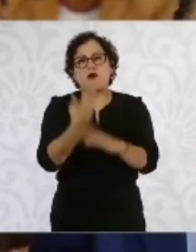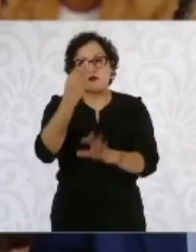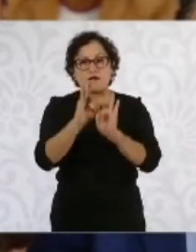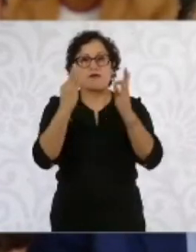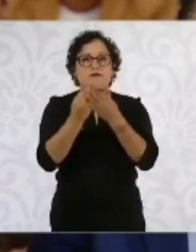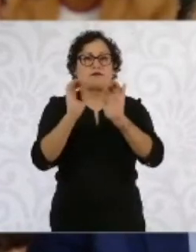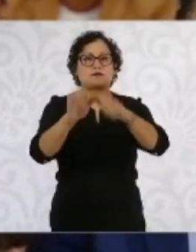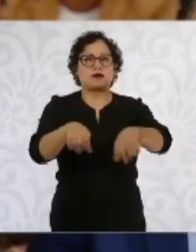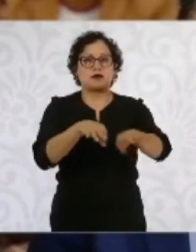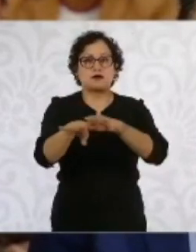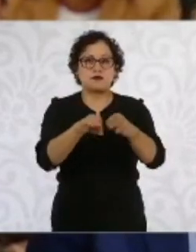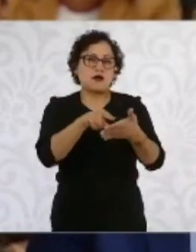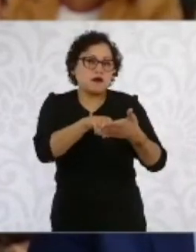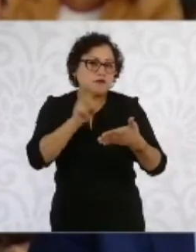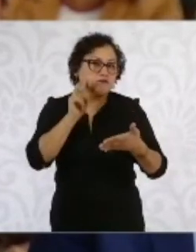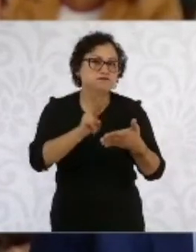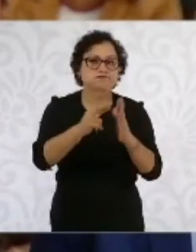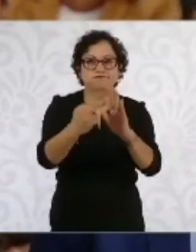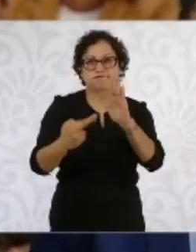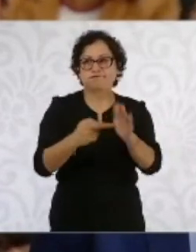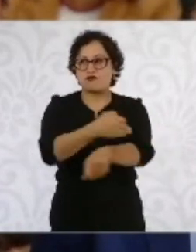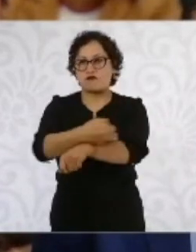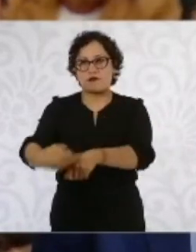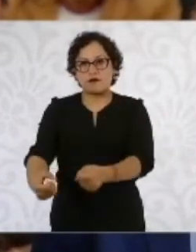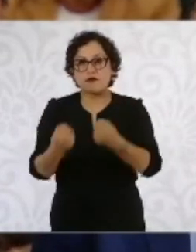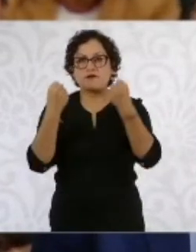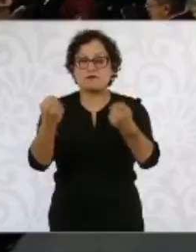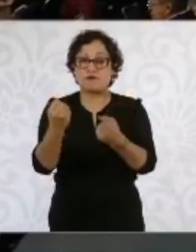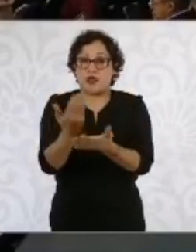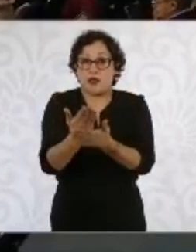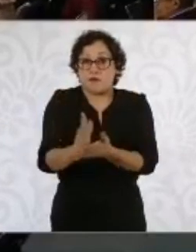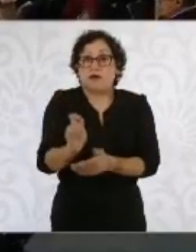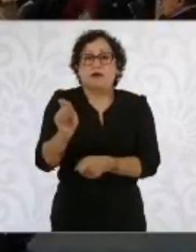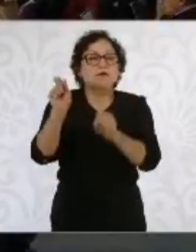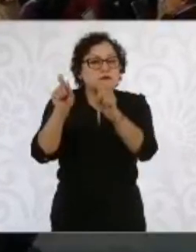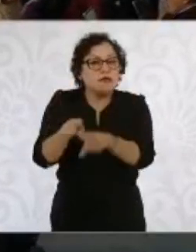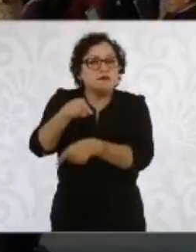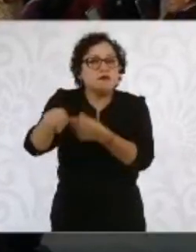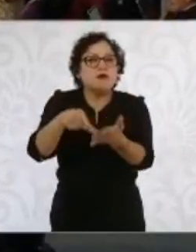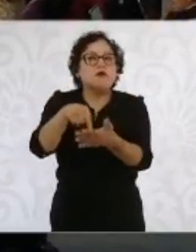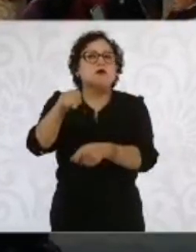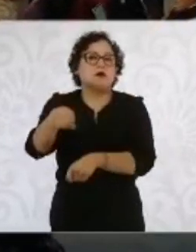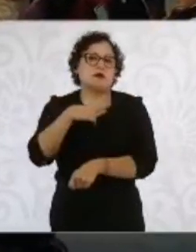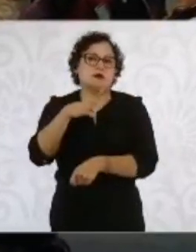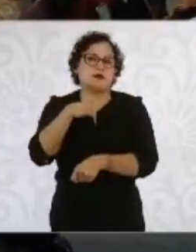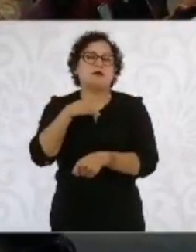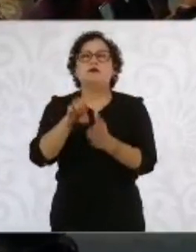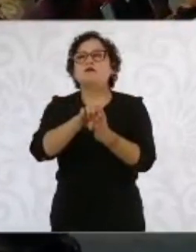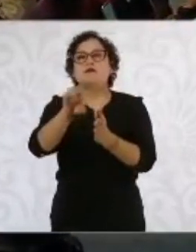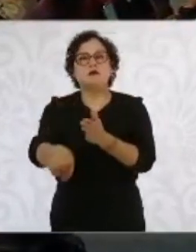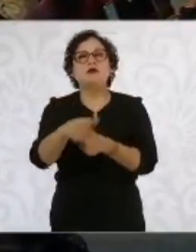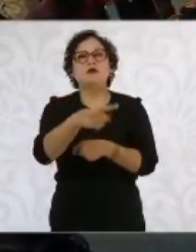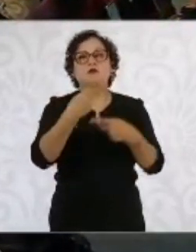que tiene mucho peso los familiares. Y por otra parte está dividida la bolsa, es decir, por una parte los que trabajan en los